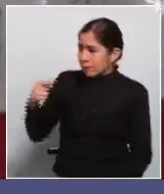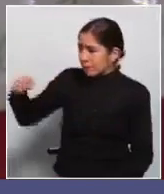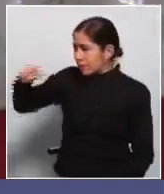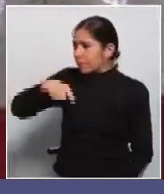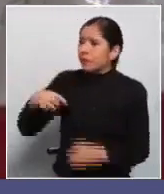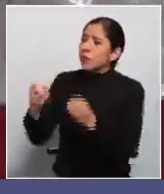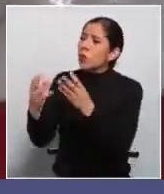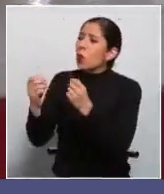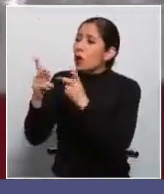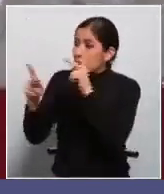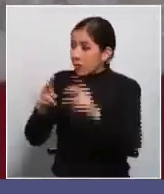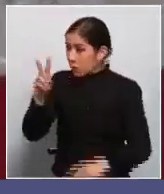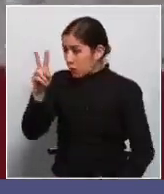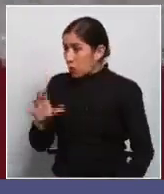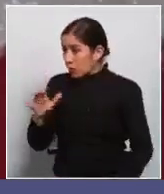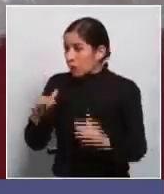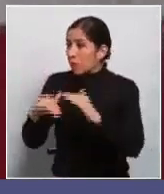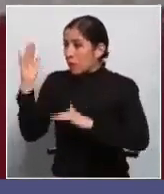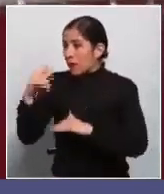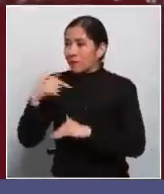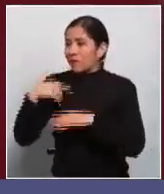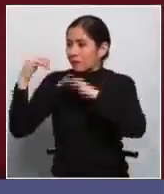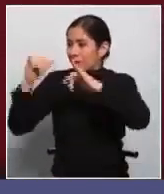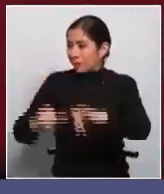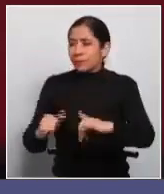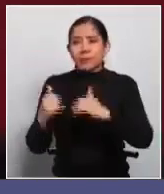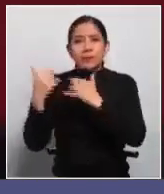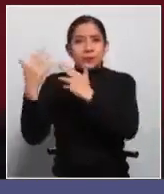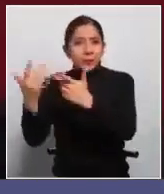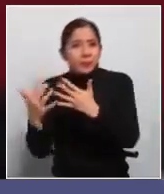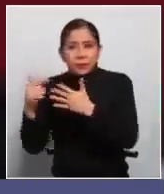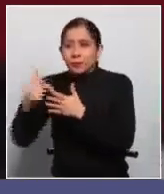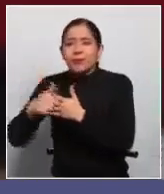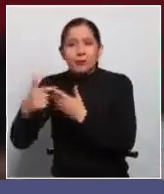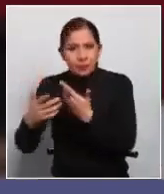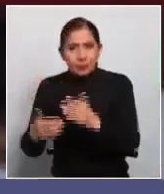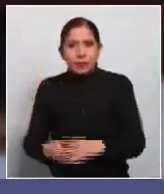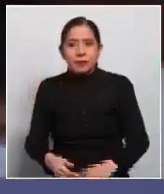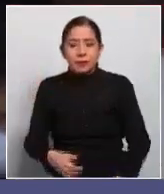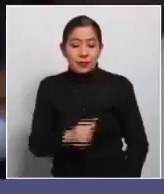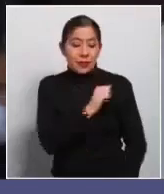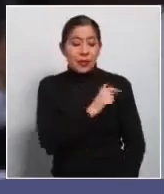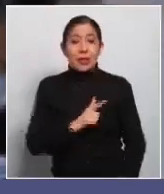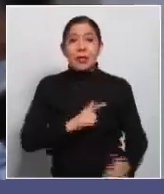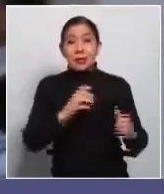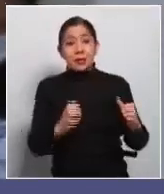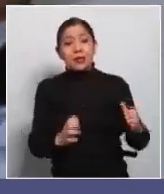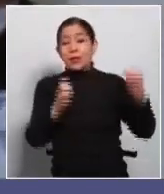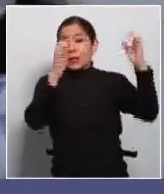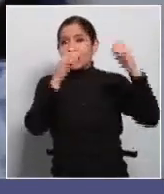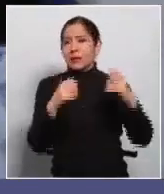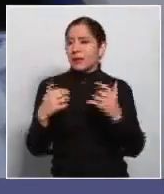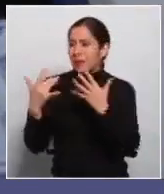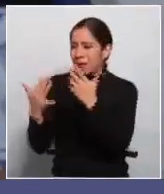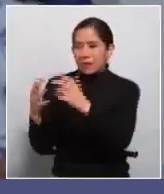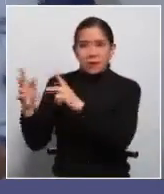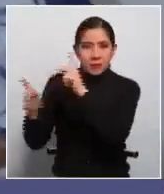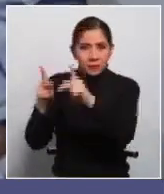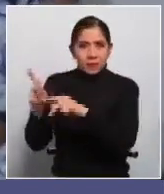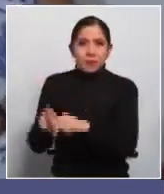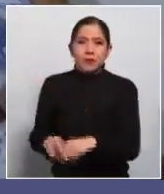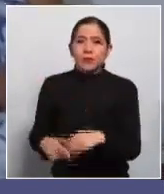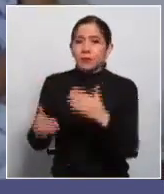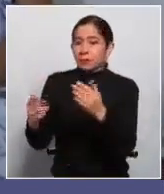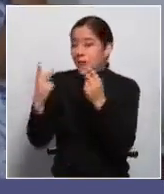trabajadores municipales que también están en vigilia fuera del edificio de la alcaldía municipal. En este